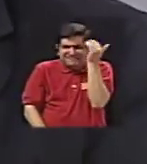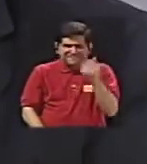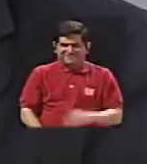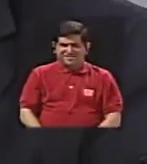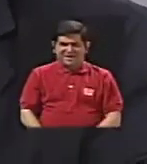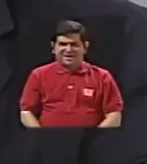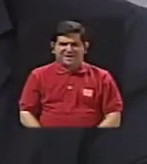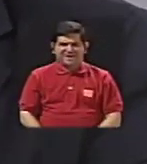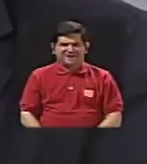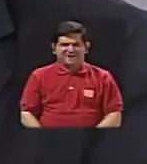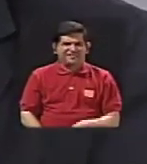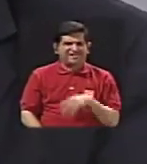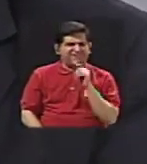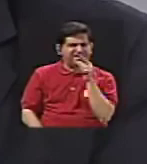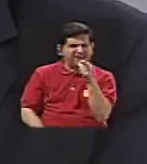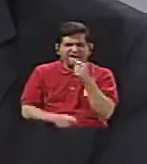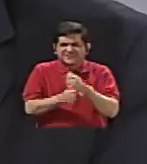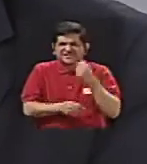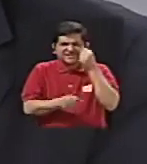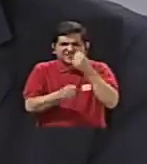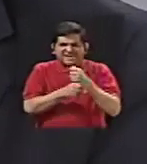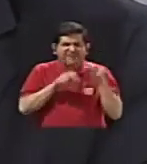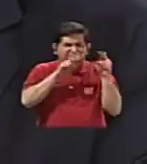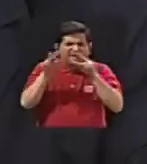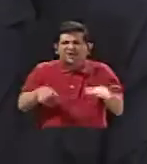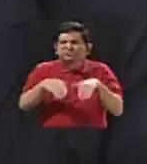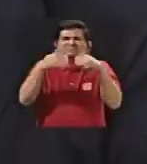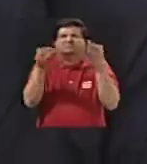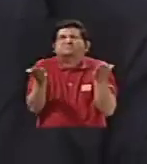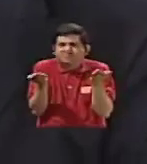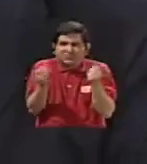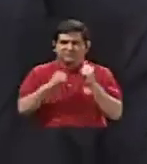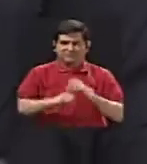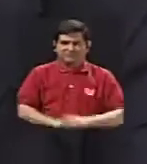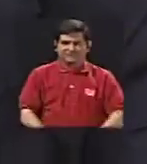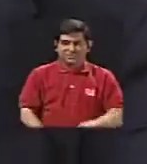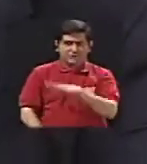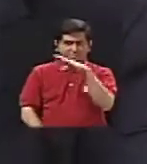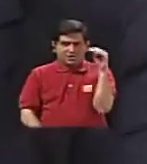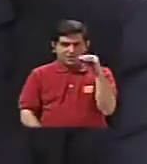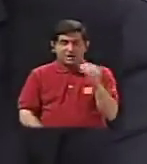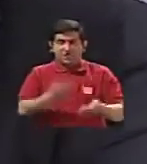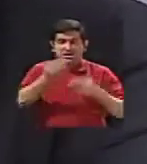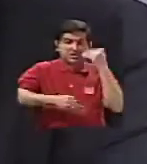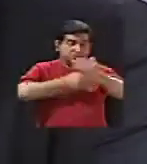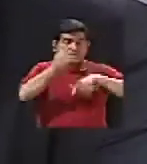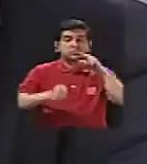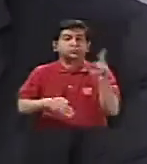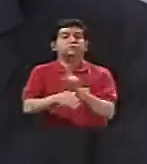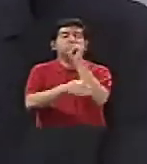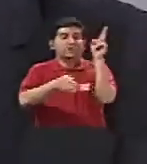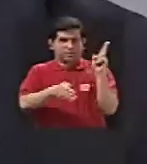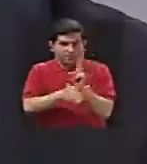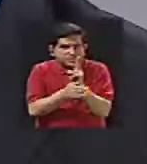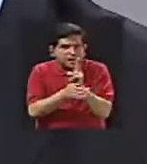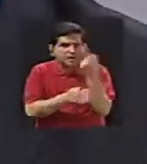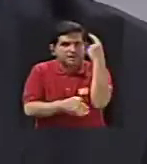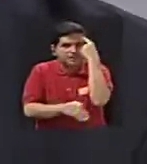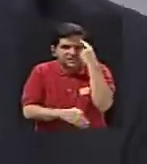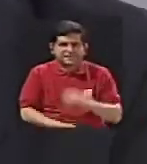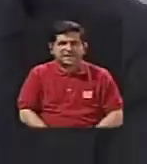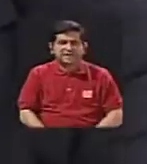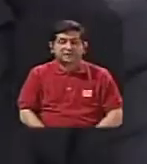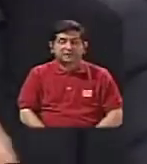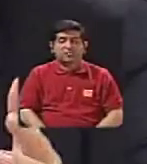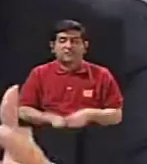hace esa vigilancia y cuáles son los procedimientos que ustedes utilizan para bajar al